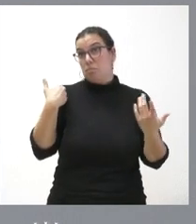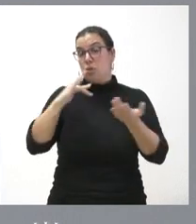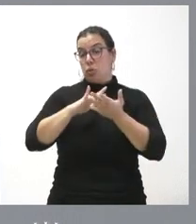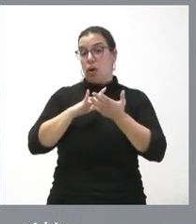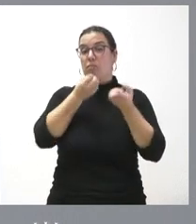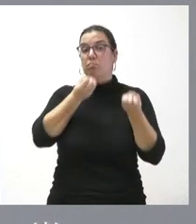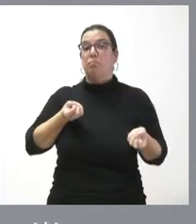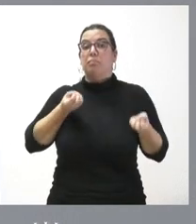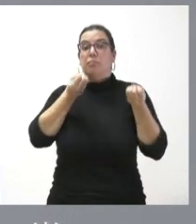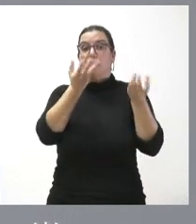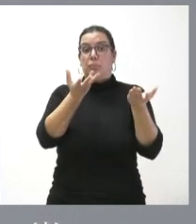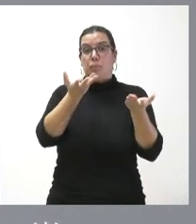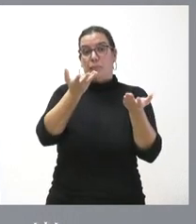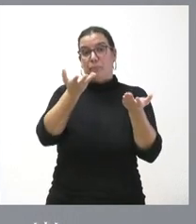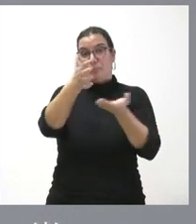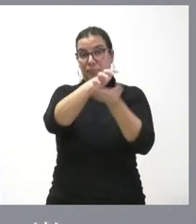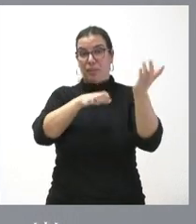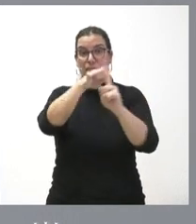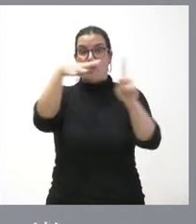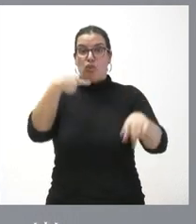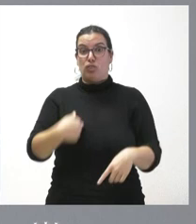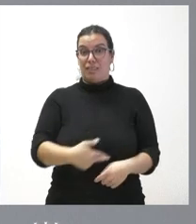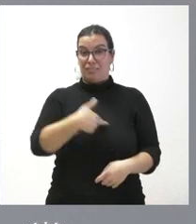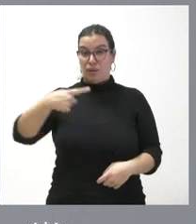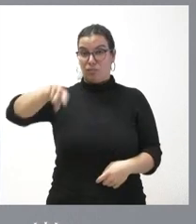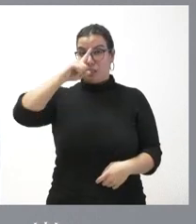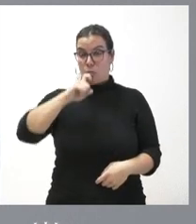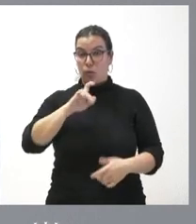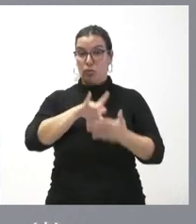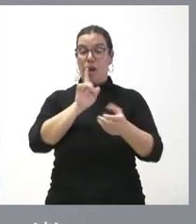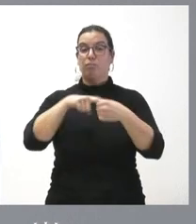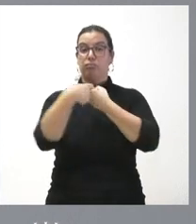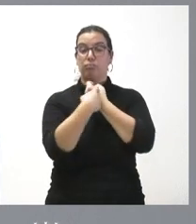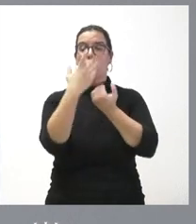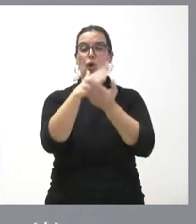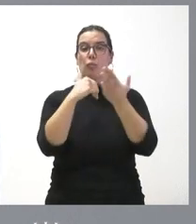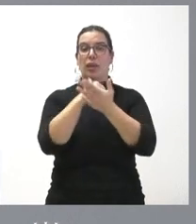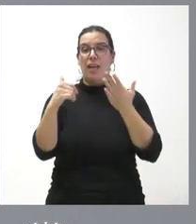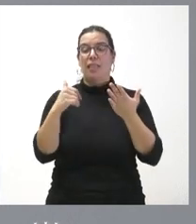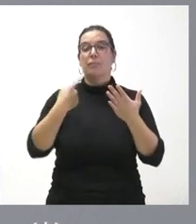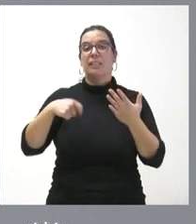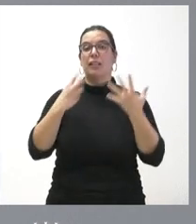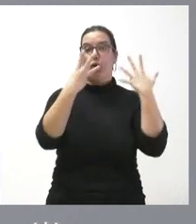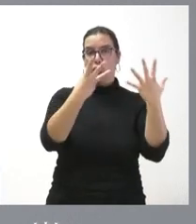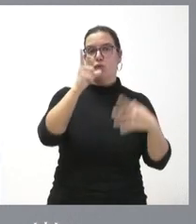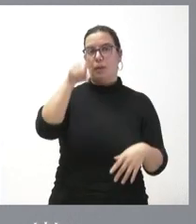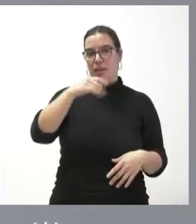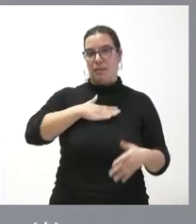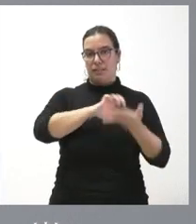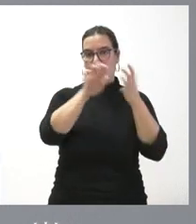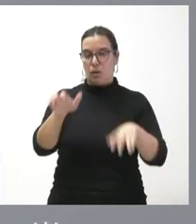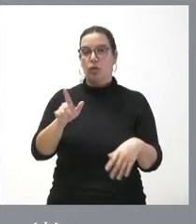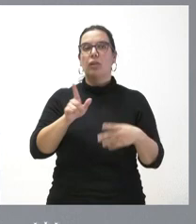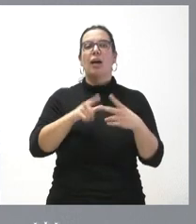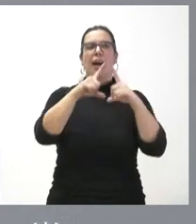declaración en el foro de Santiago que recordarán ustedes que se formalizó entre ocho presidentes de comunidades autónomas entre ellos el presidente de Castilla y Leona estaban también el